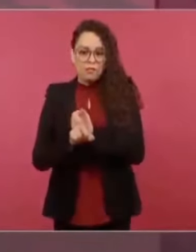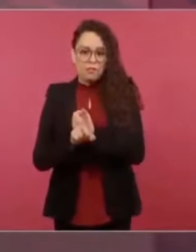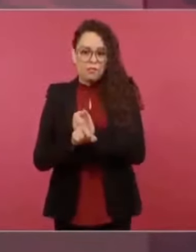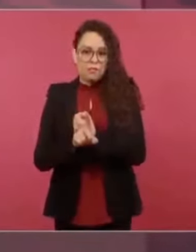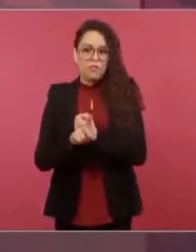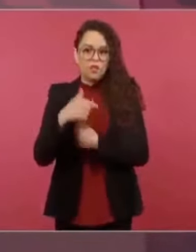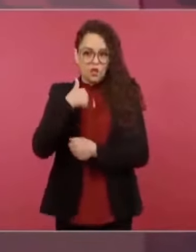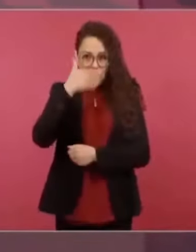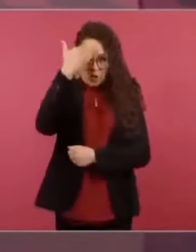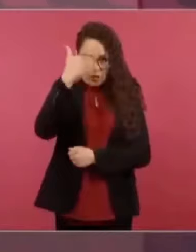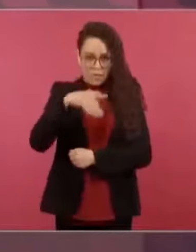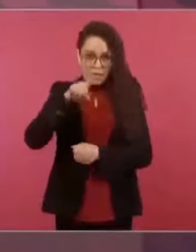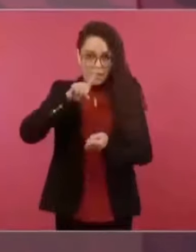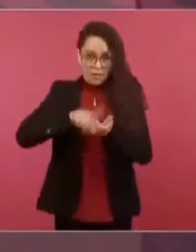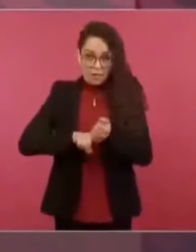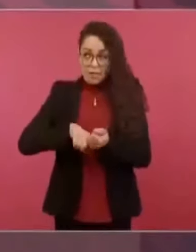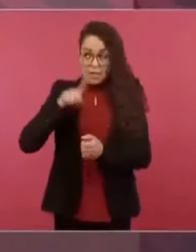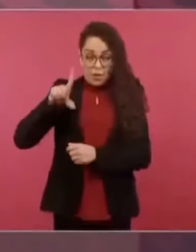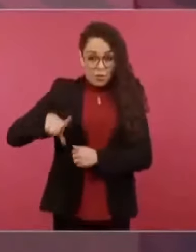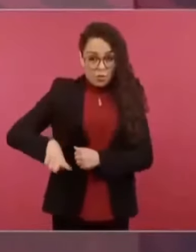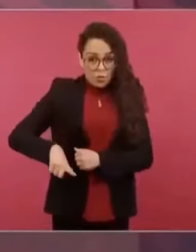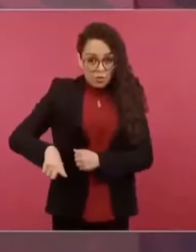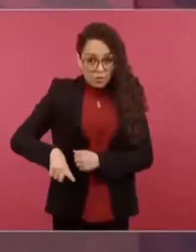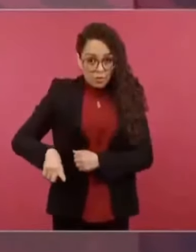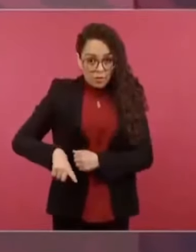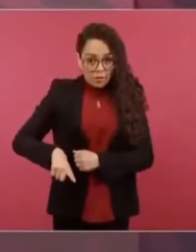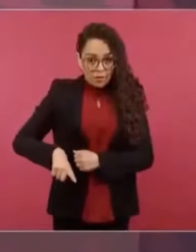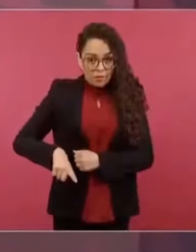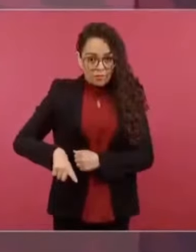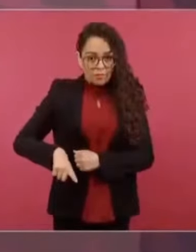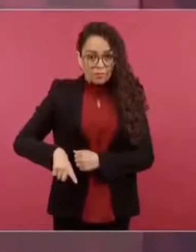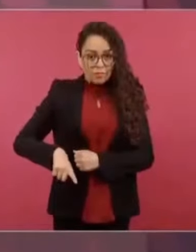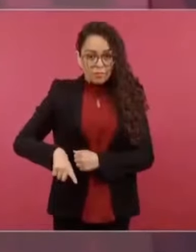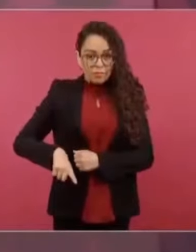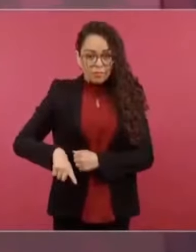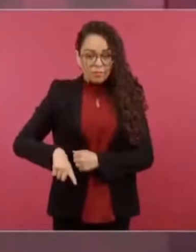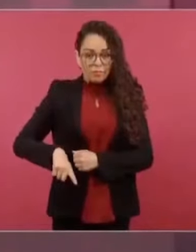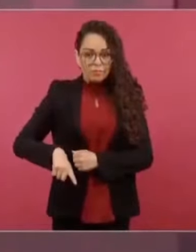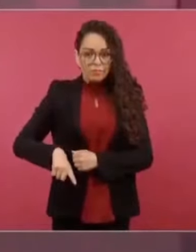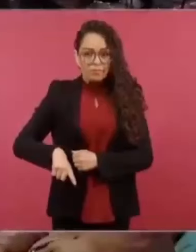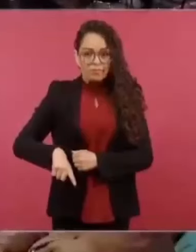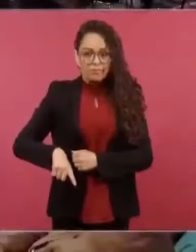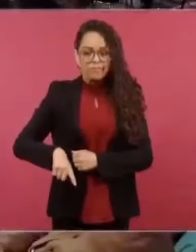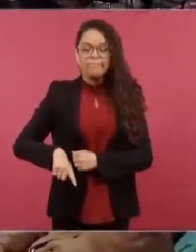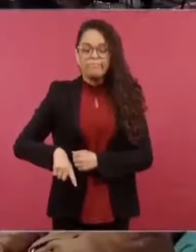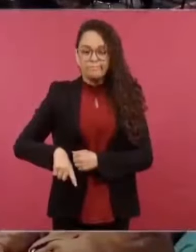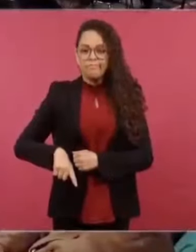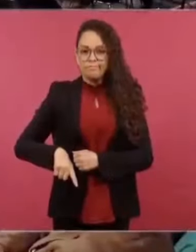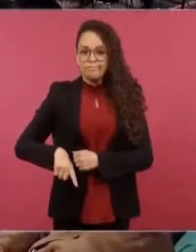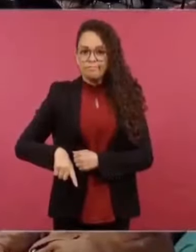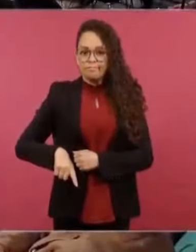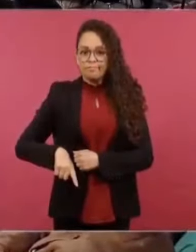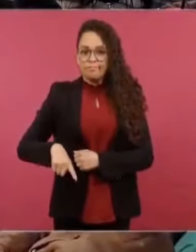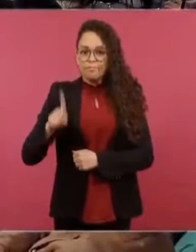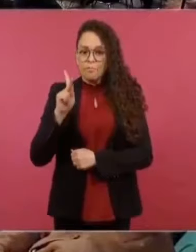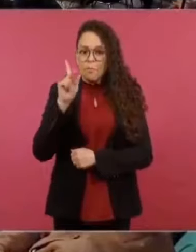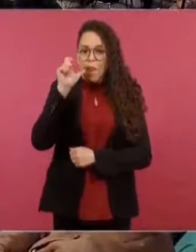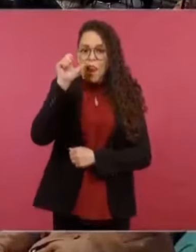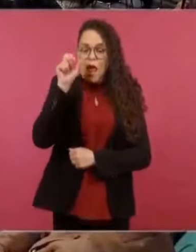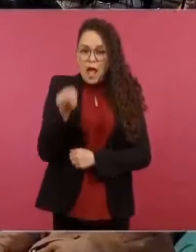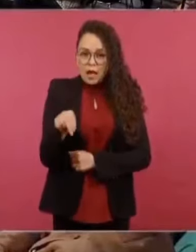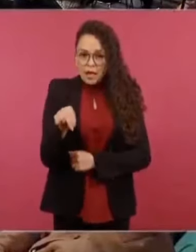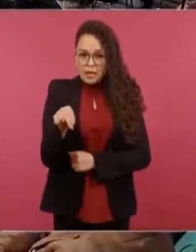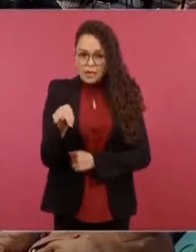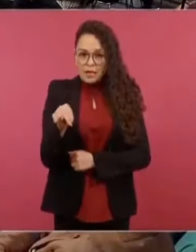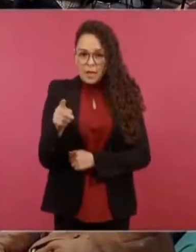Estado está ayudando en un plan para combatir el narcotráfico